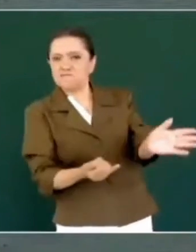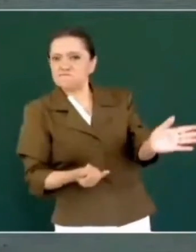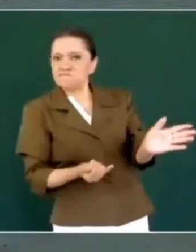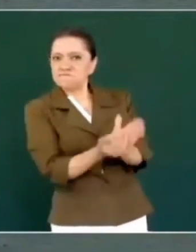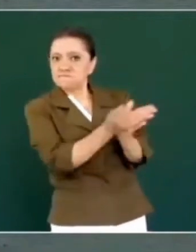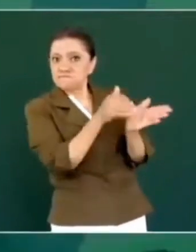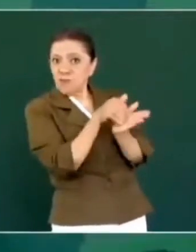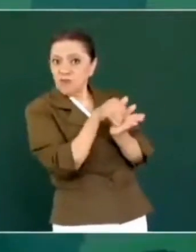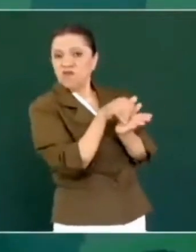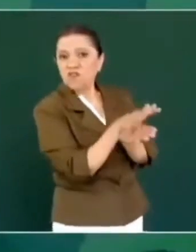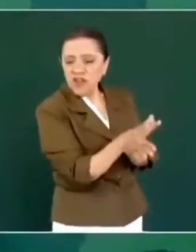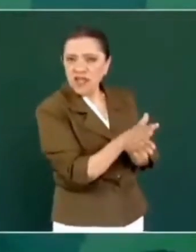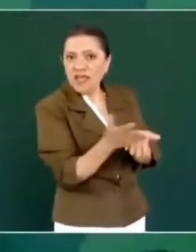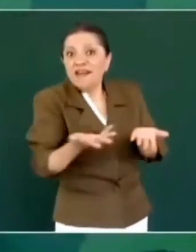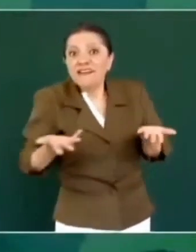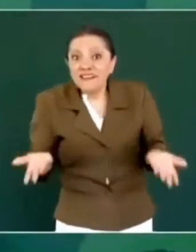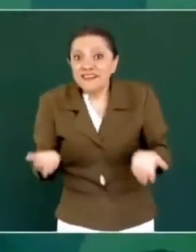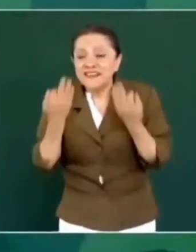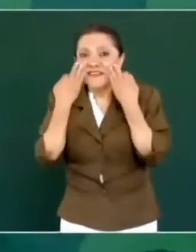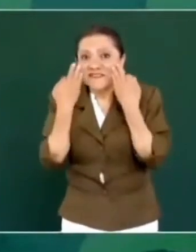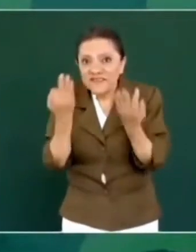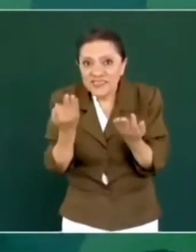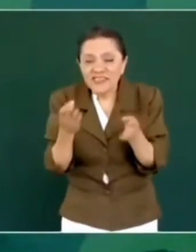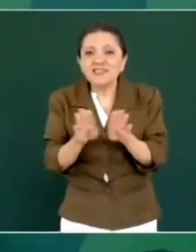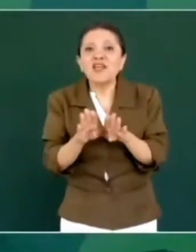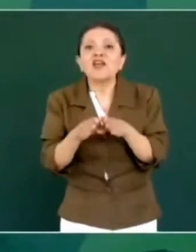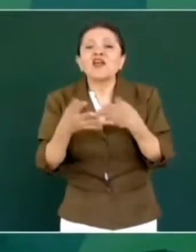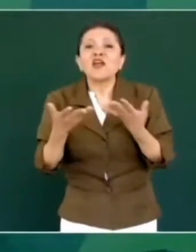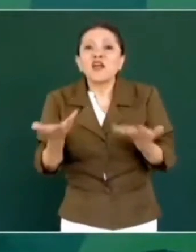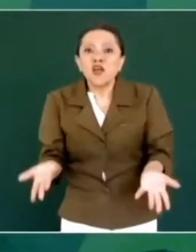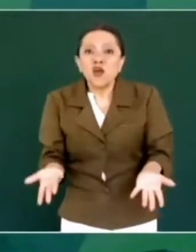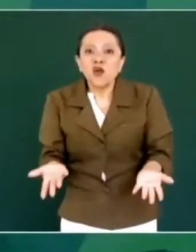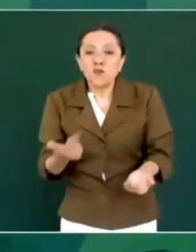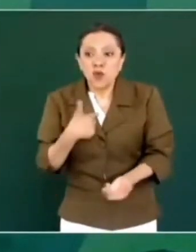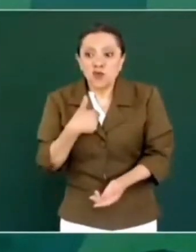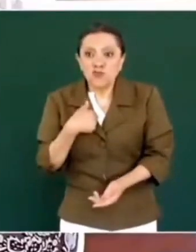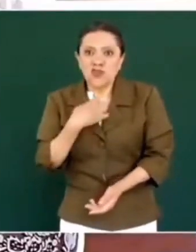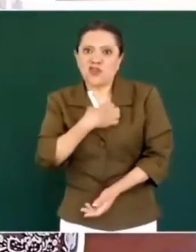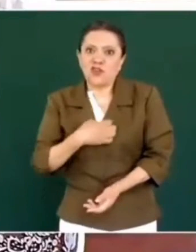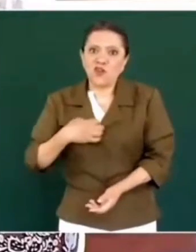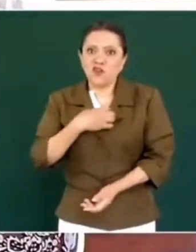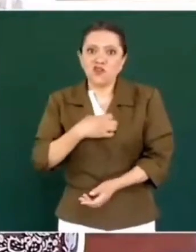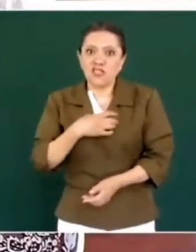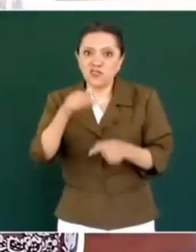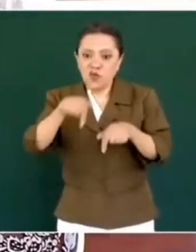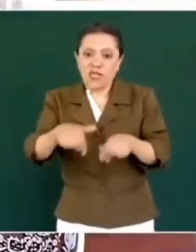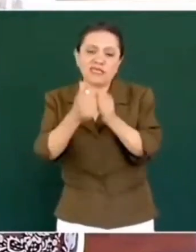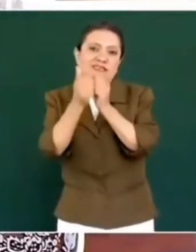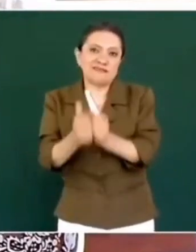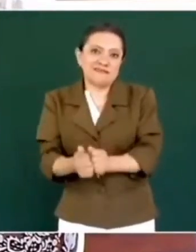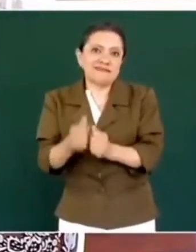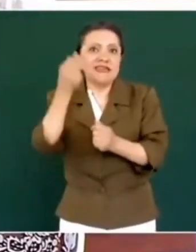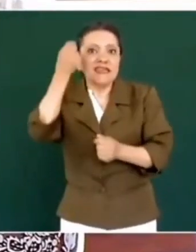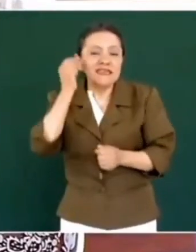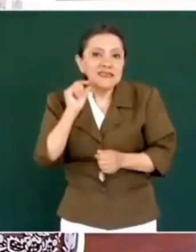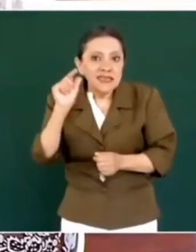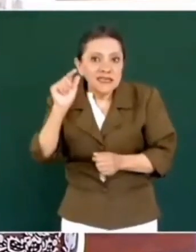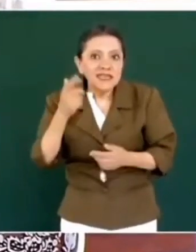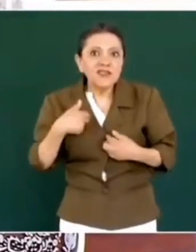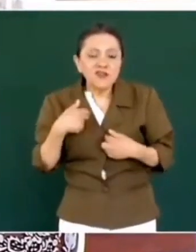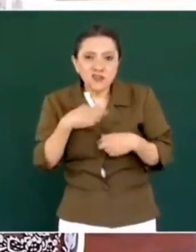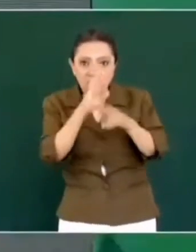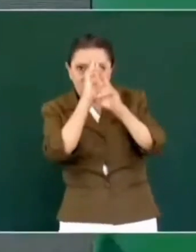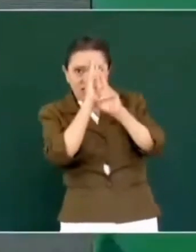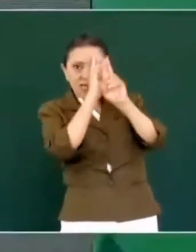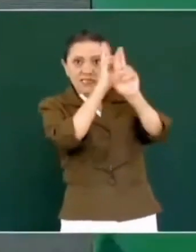Entonces, ¿cómo no voy a estar contento de estar en Guerrero? Y de respetar este estado.